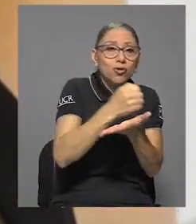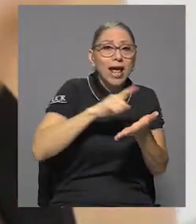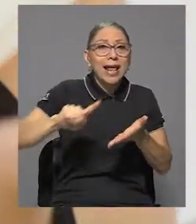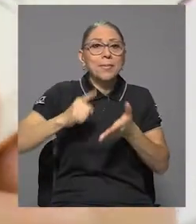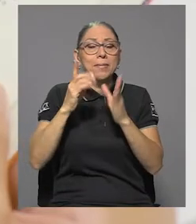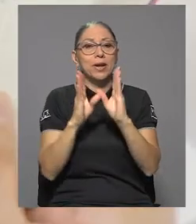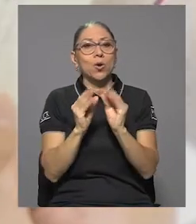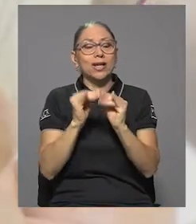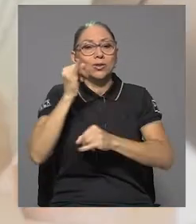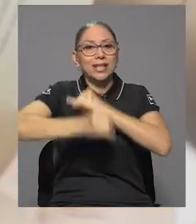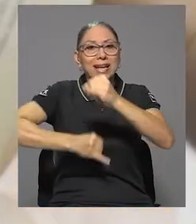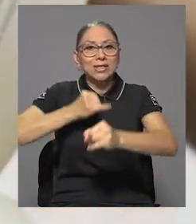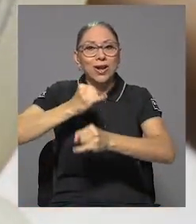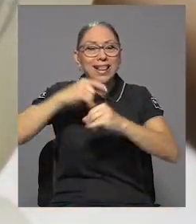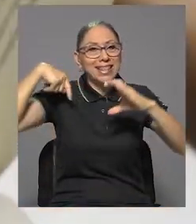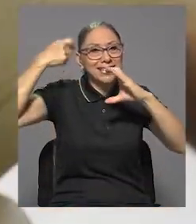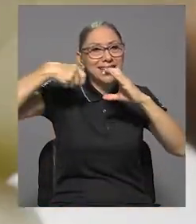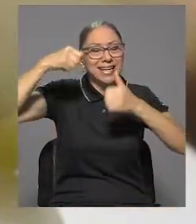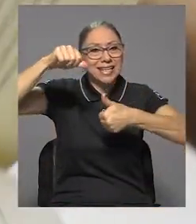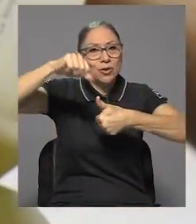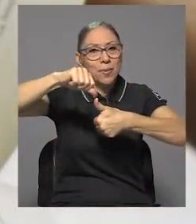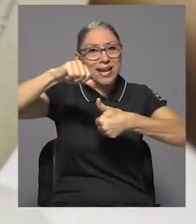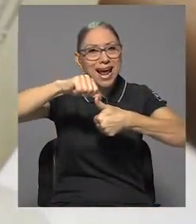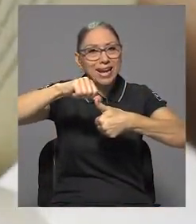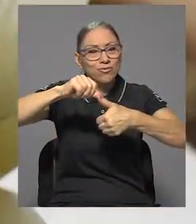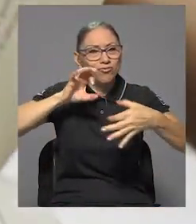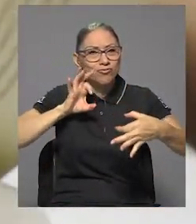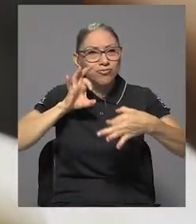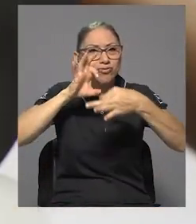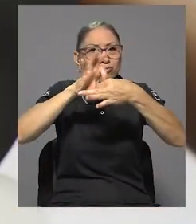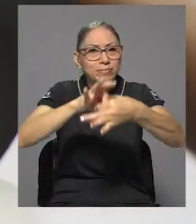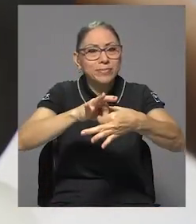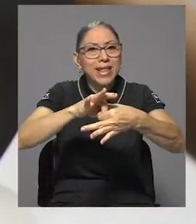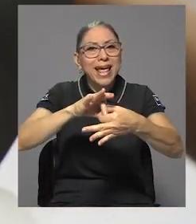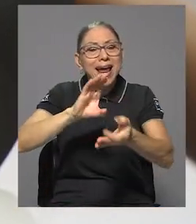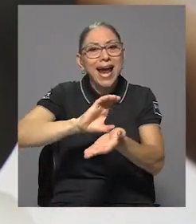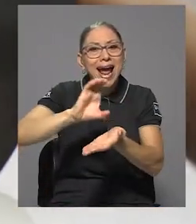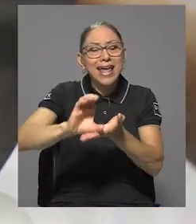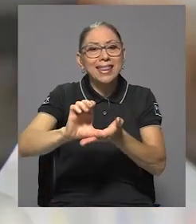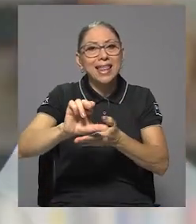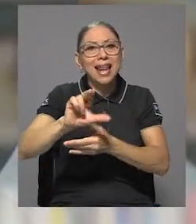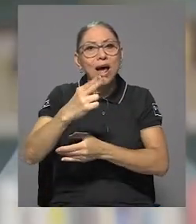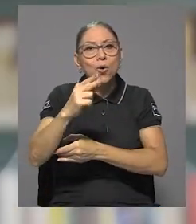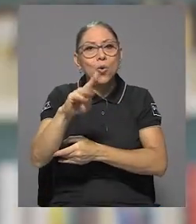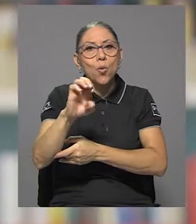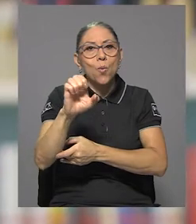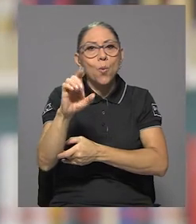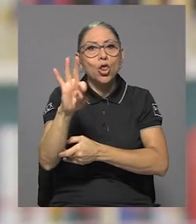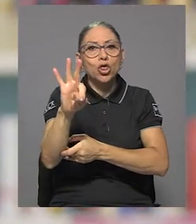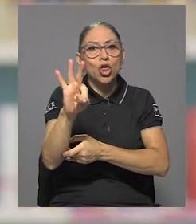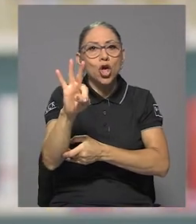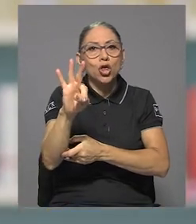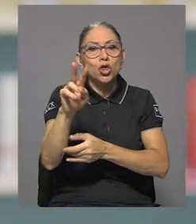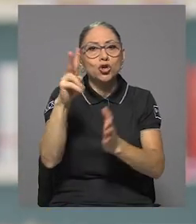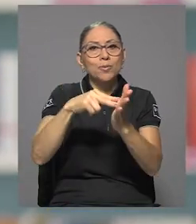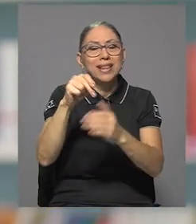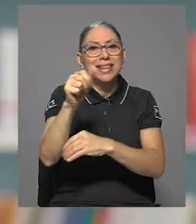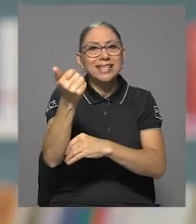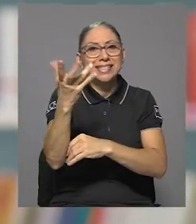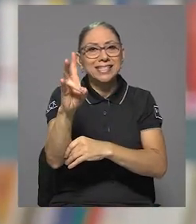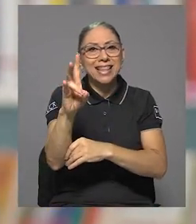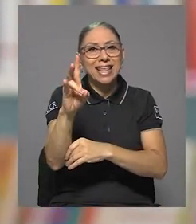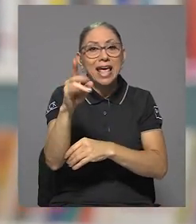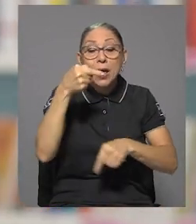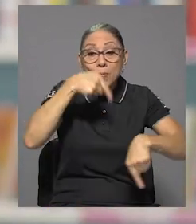Cine Centroamericano, realizado en el marco de la Cátedra Humboldt 2017. Violencia, pasado y memoria,